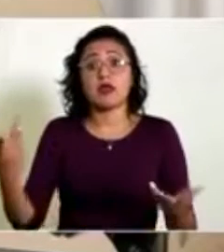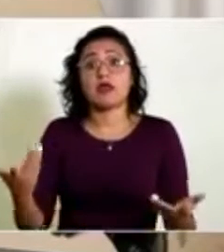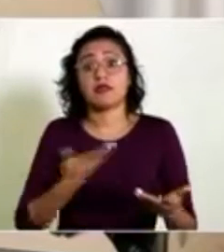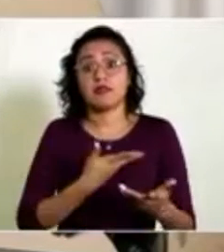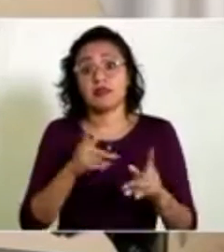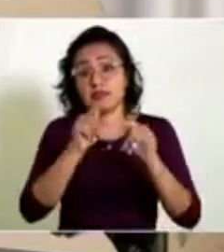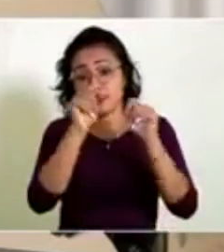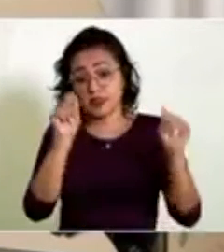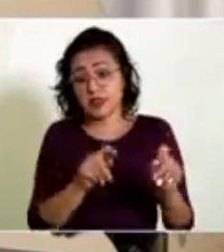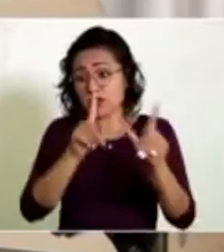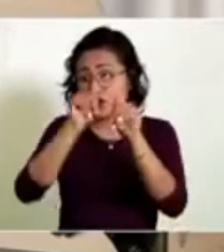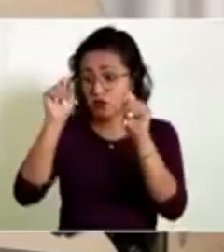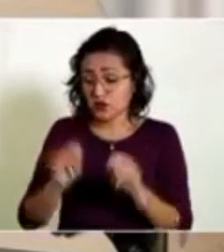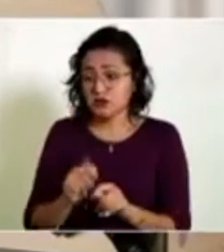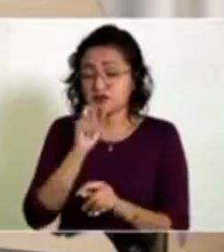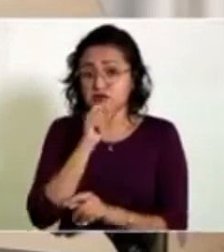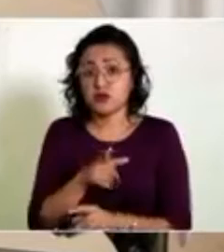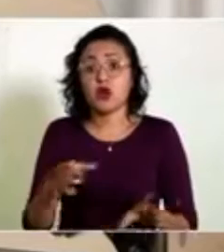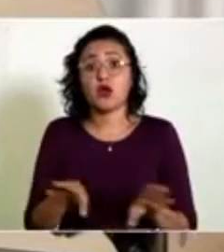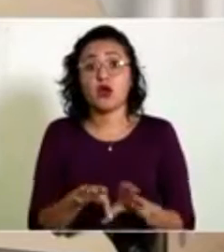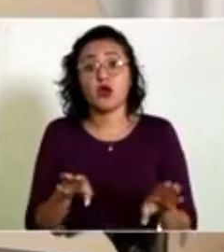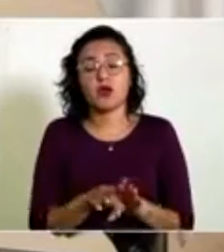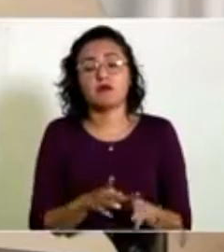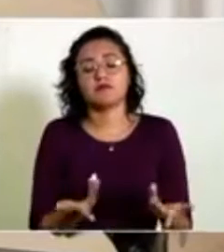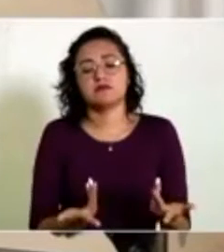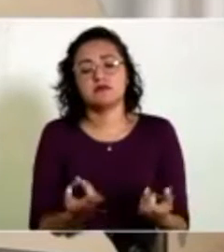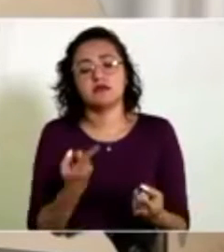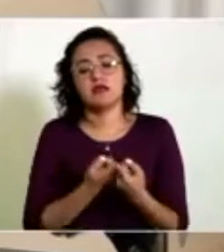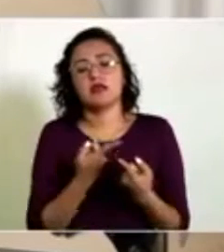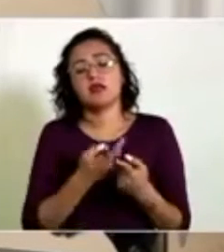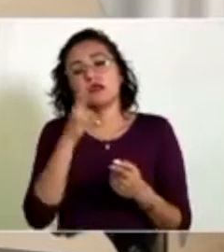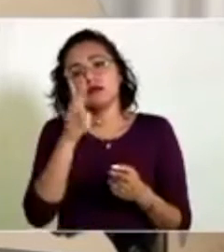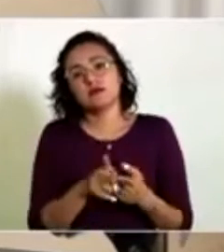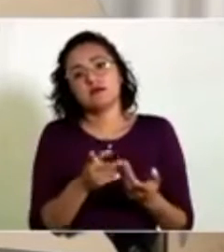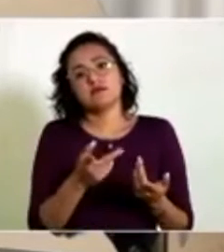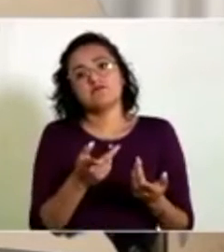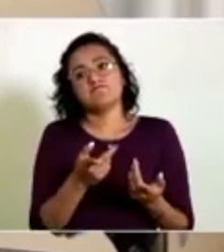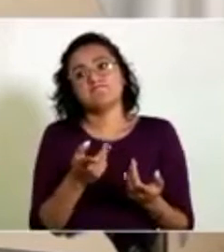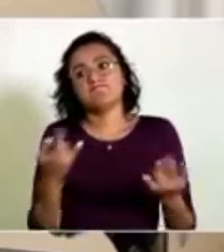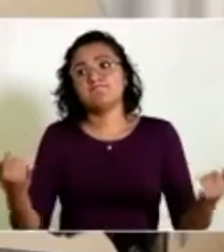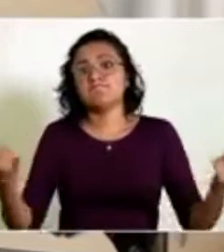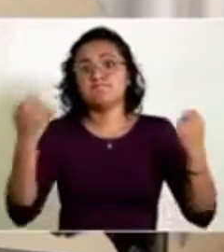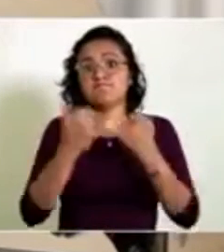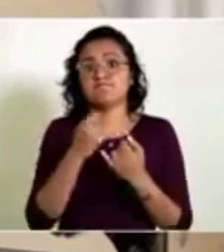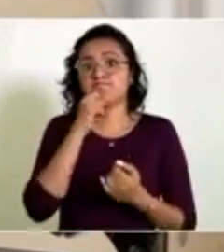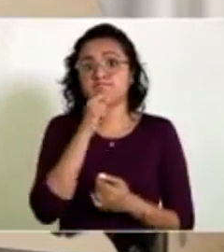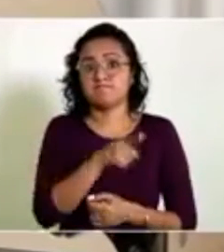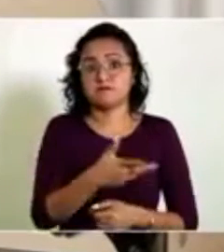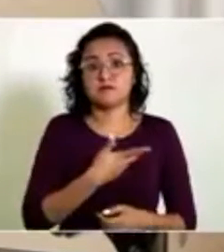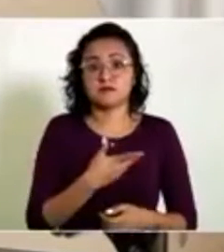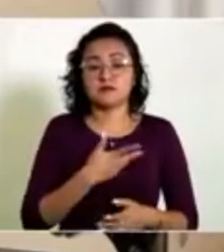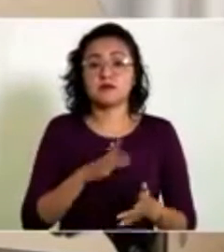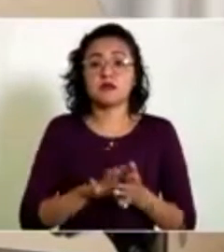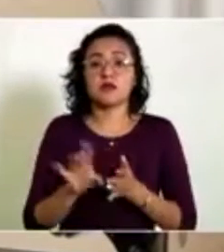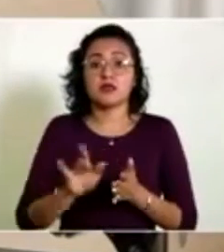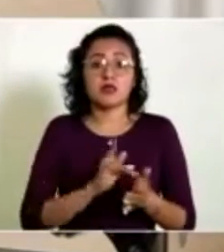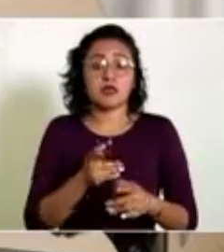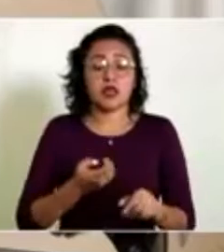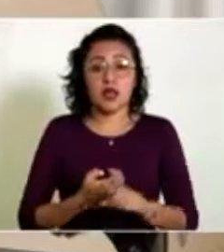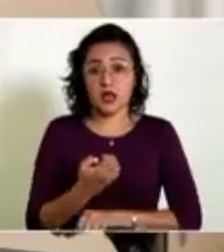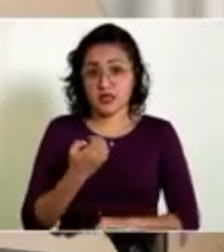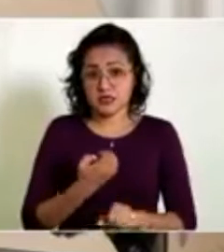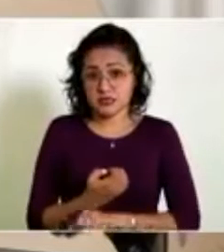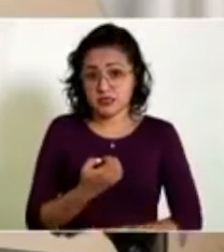títulos a través de deformar esa noble función de ese instituto digital del Estado,